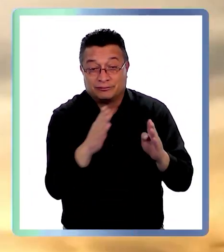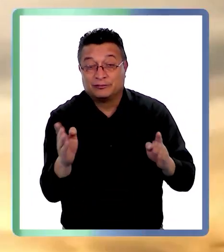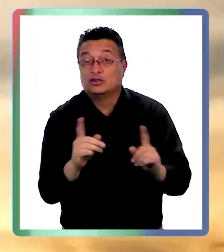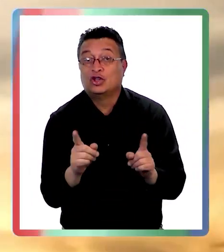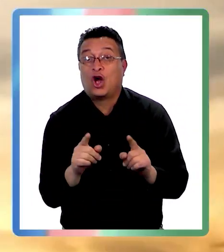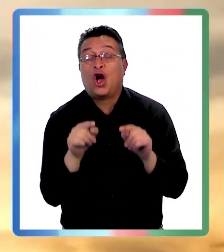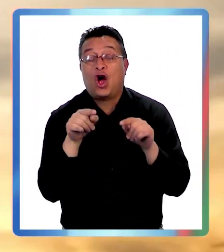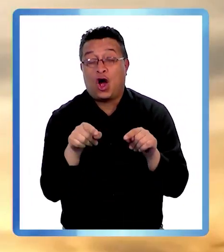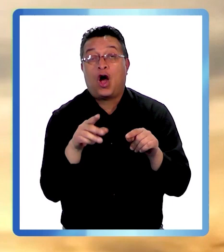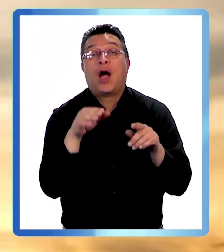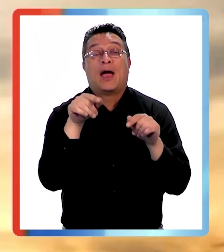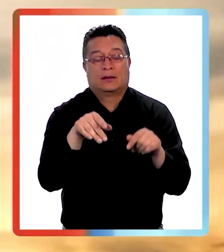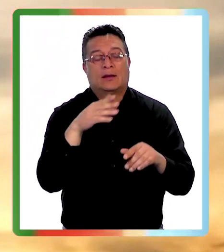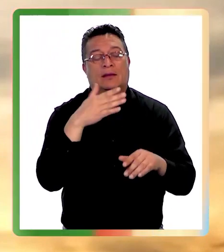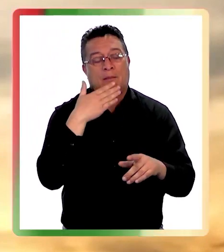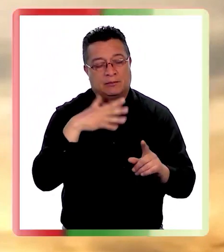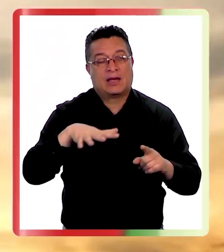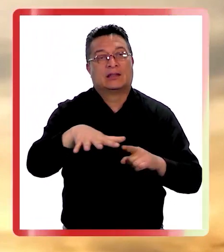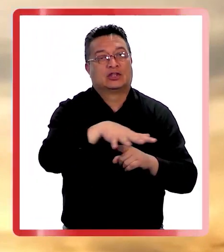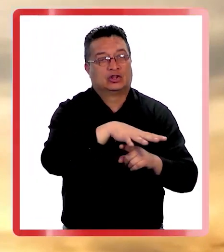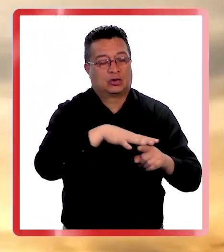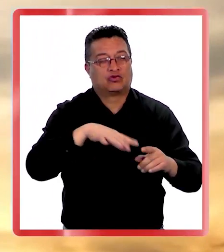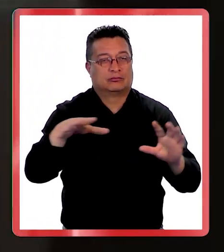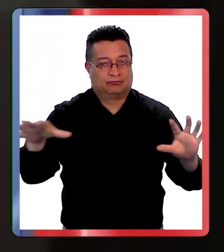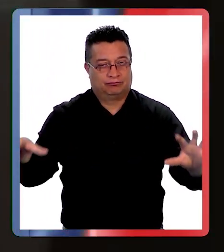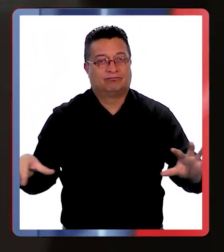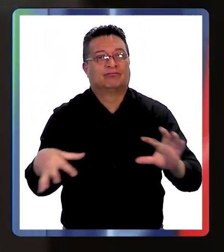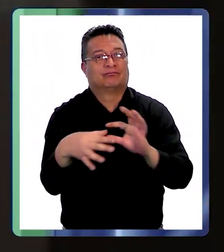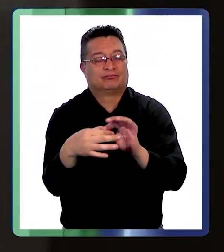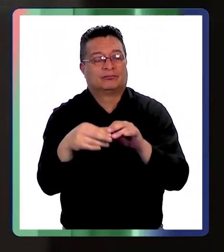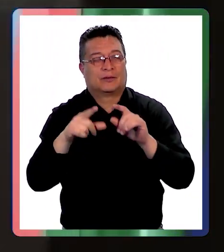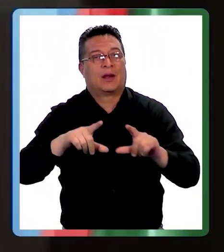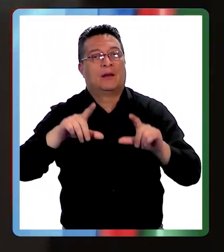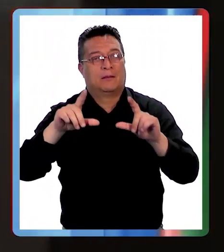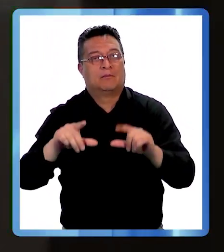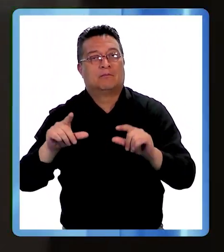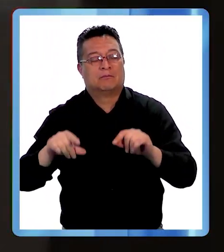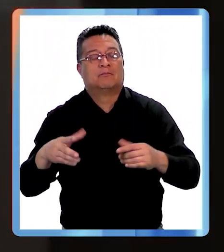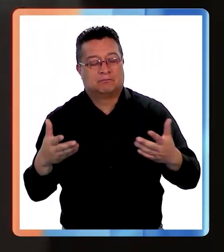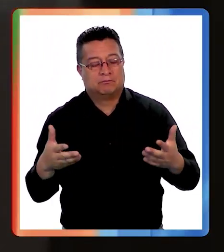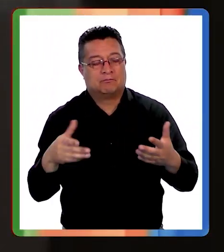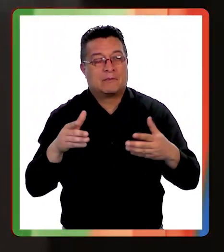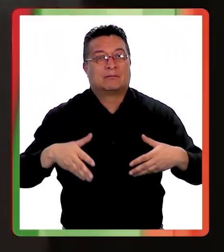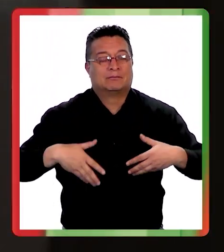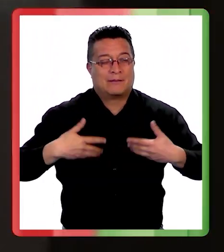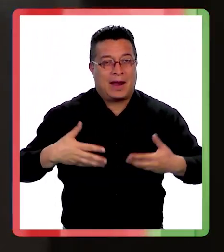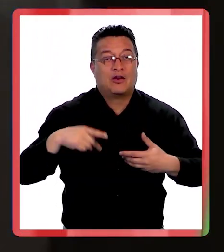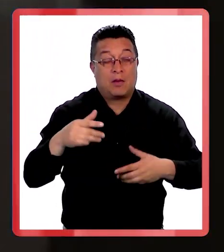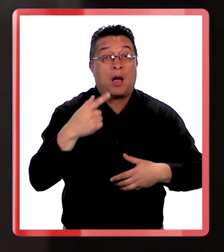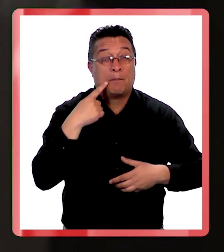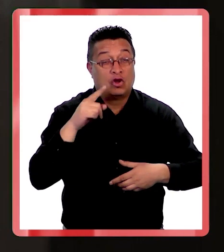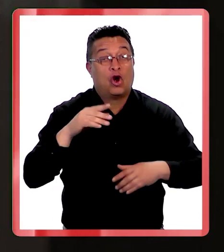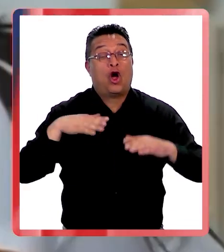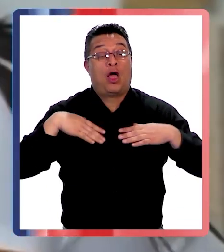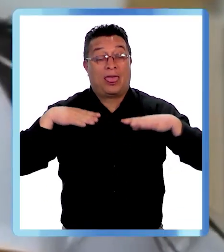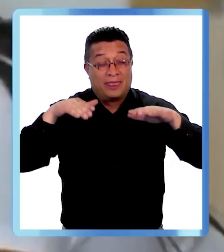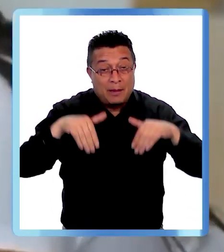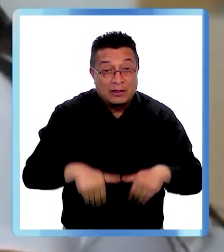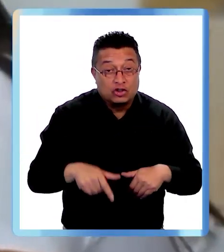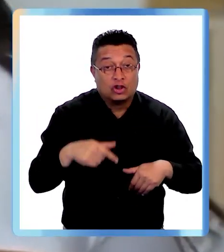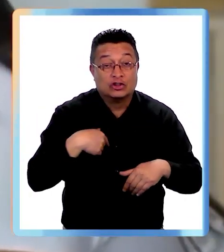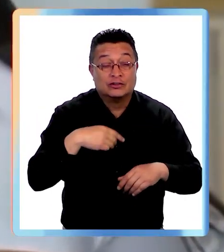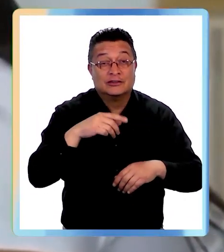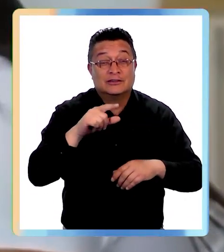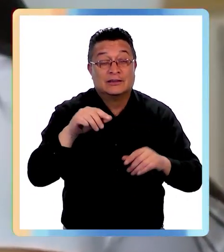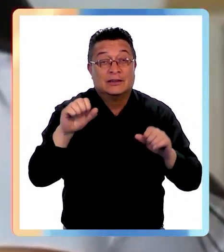También pueden presentar oscilaciones vinculadas a la menor cantidad de luz. Pero en el caso de los depresivos estacionales, lo